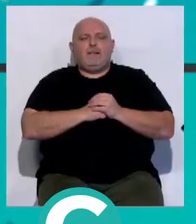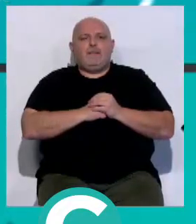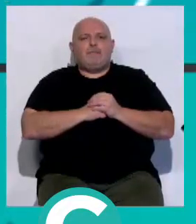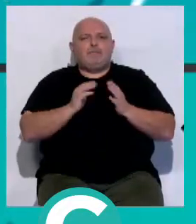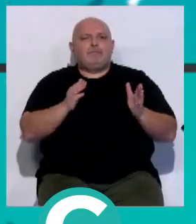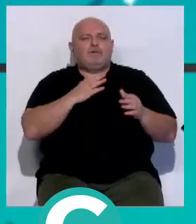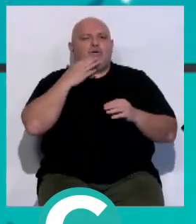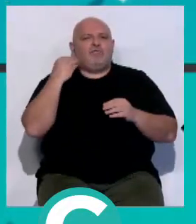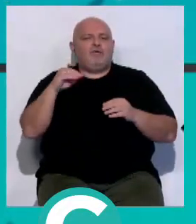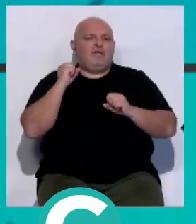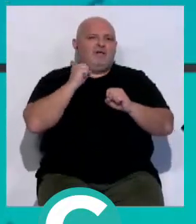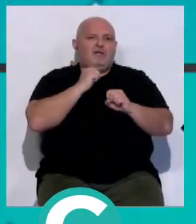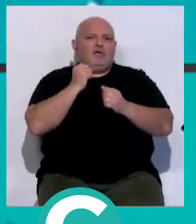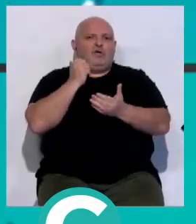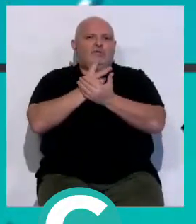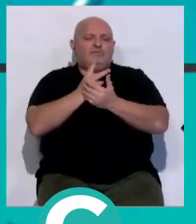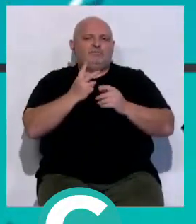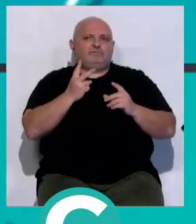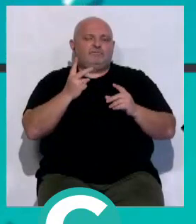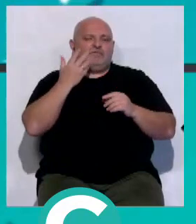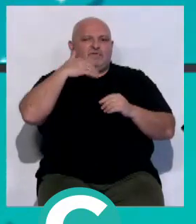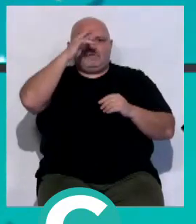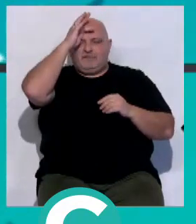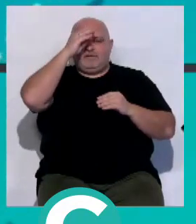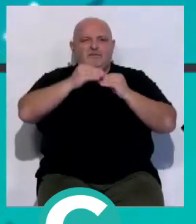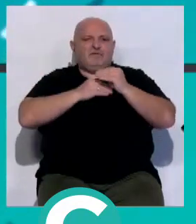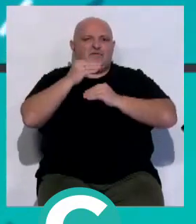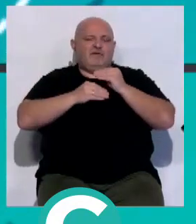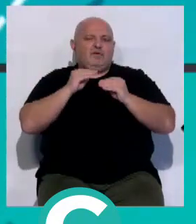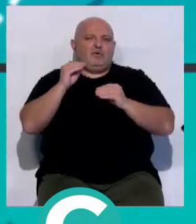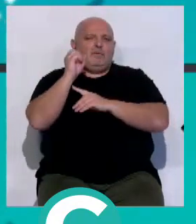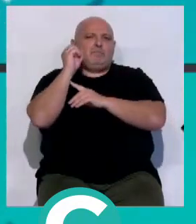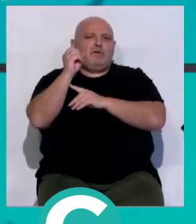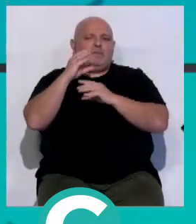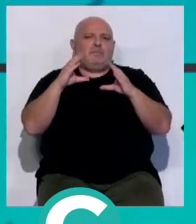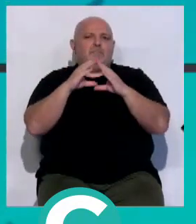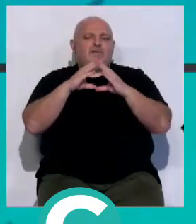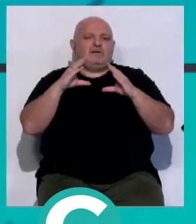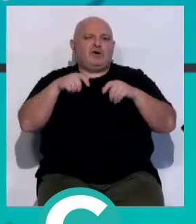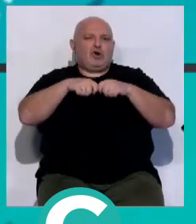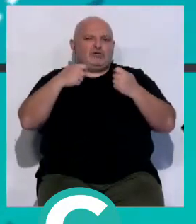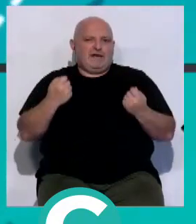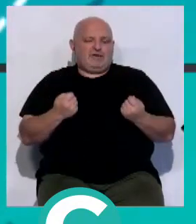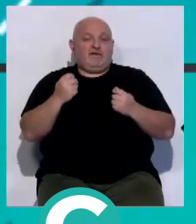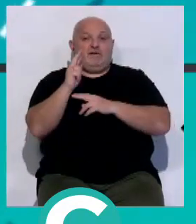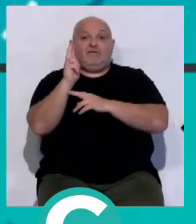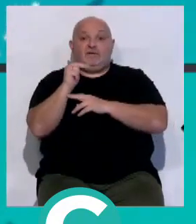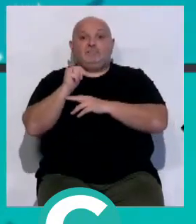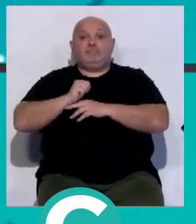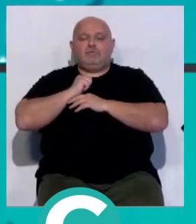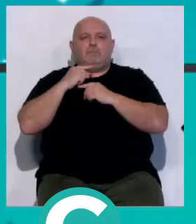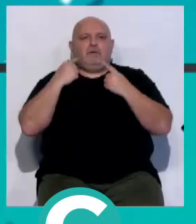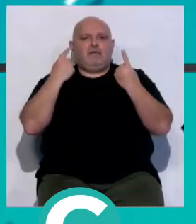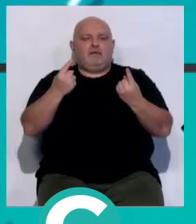Los jóvenes cofrades han vuelto a protagonizar el fin de semana con la celebración de su pregón en la parroquia del Rosario. Además, el viernes salió por